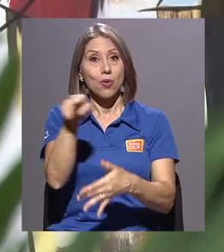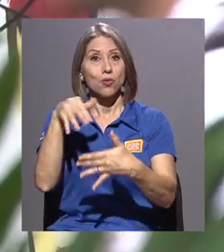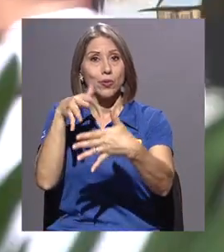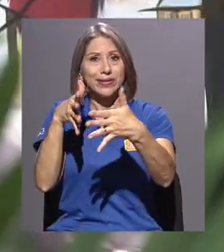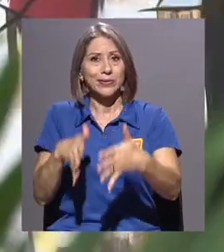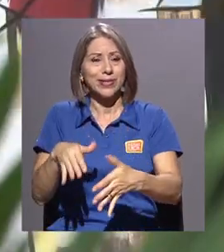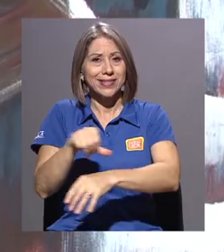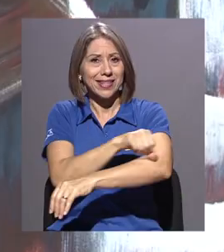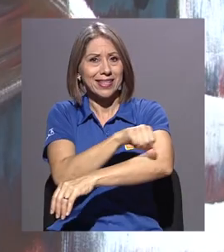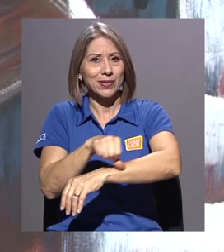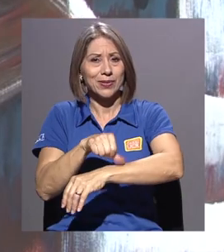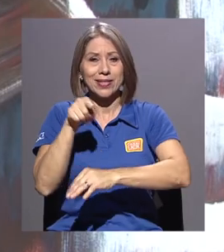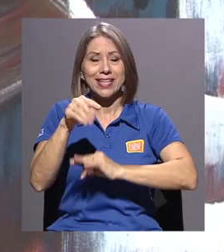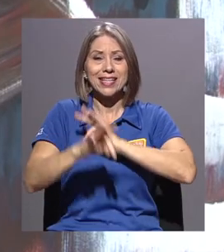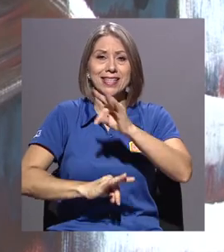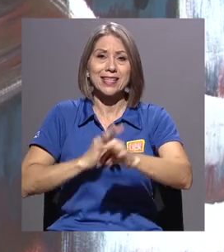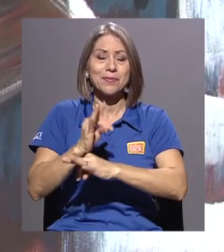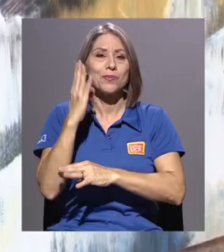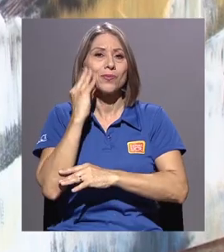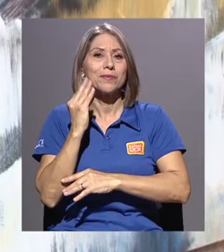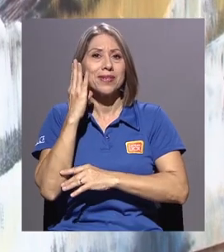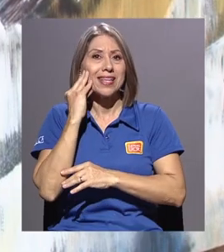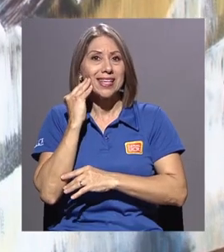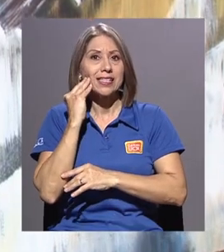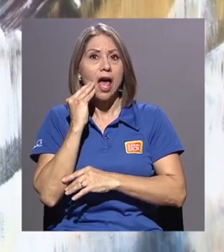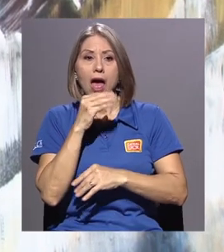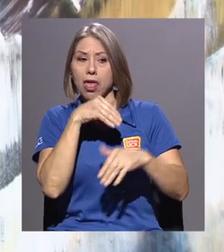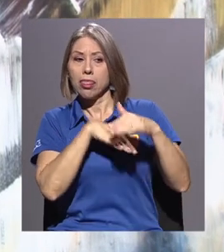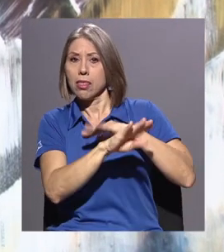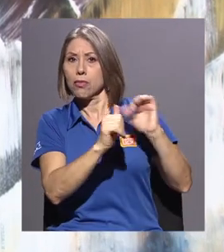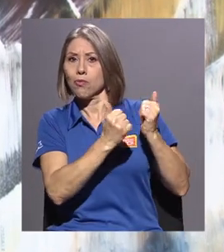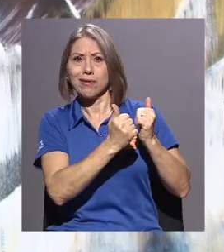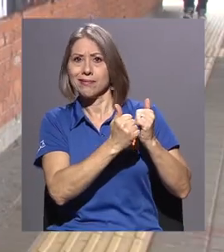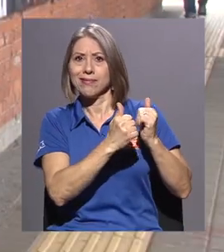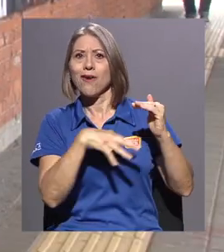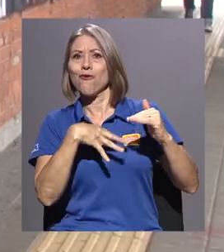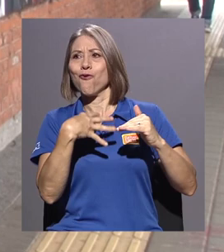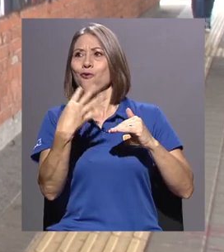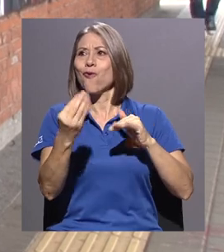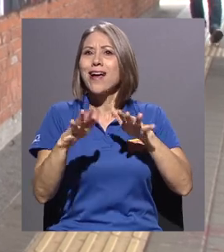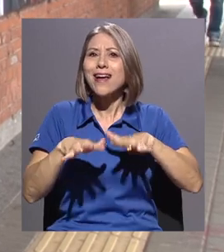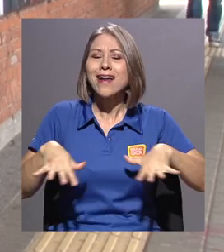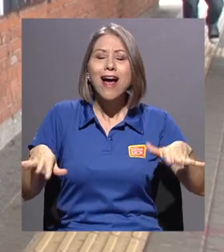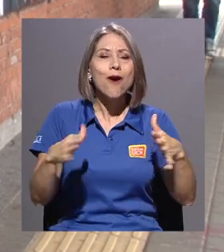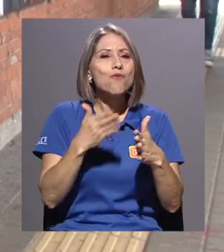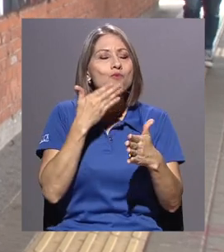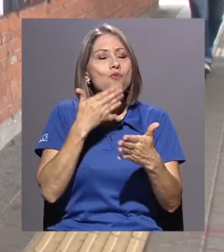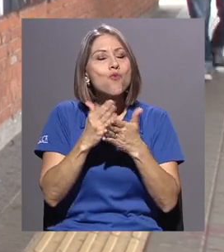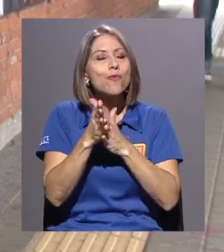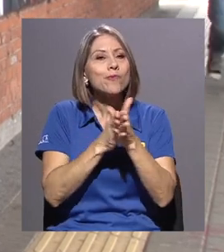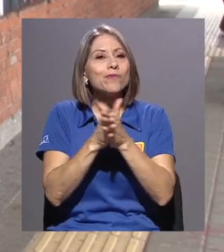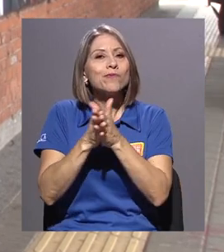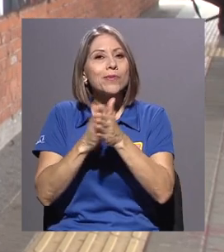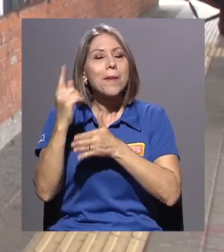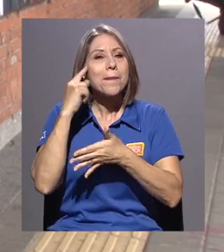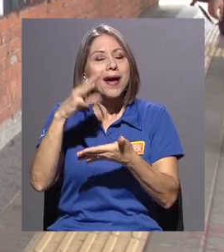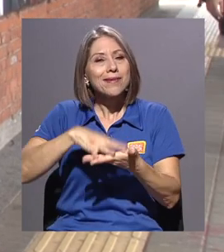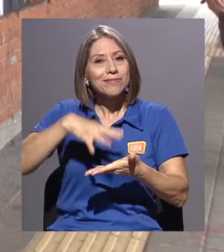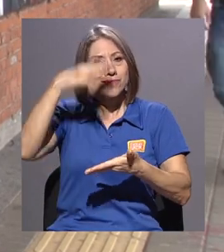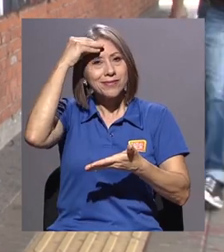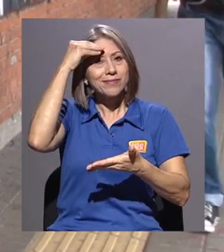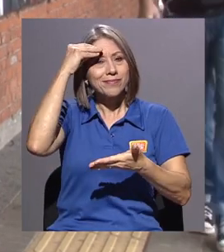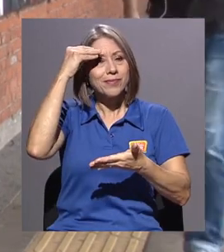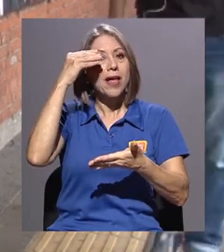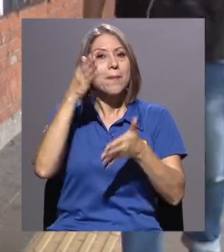arquitectura, este tipo de experiencias fuera de las aulas son muy enriquecedoras en su formación profesional y